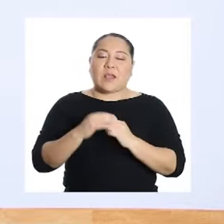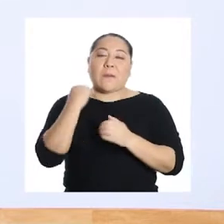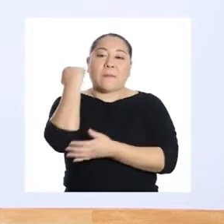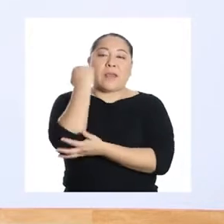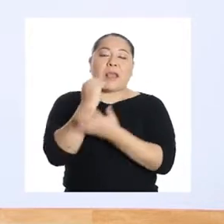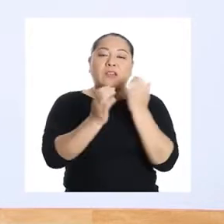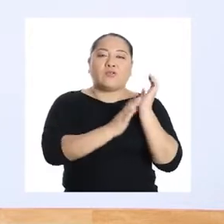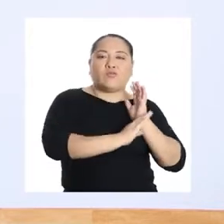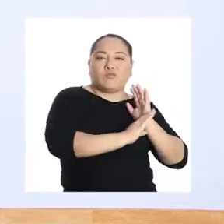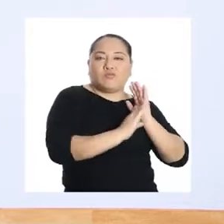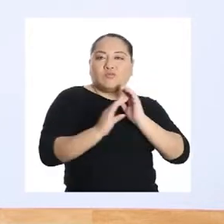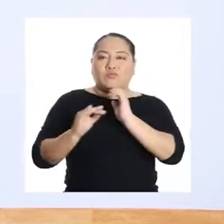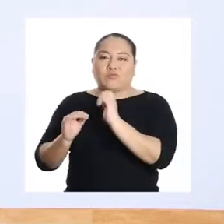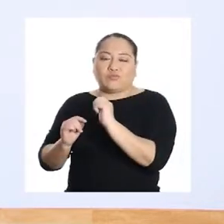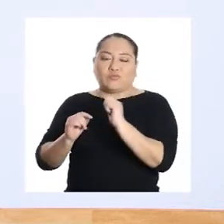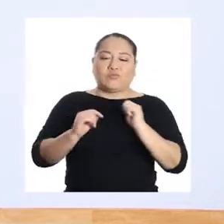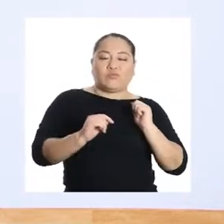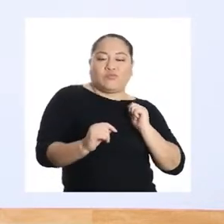los brazos.